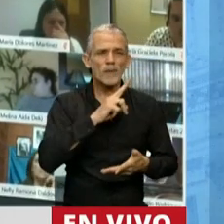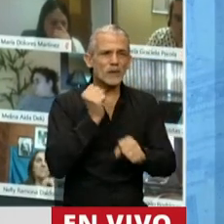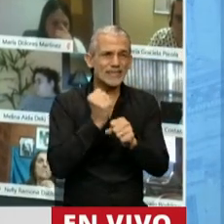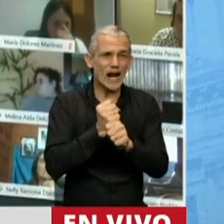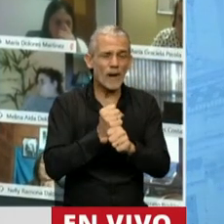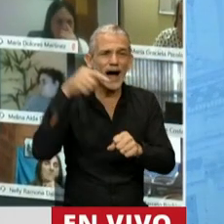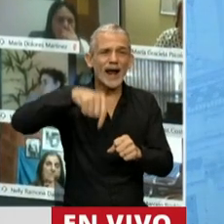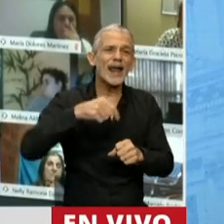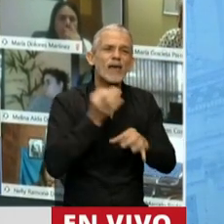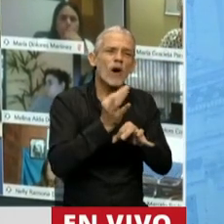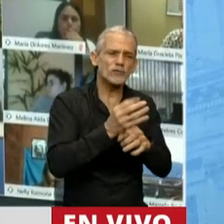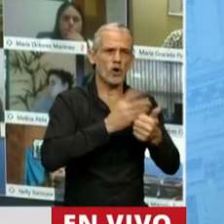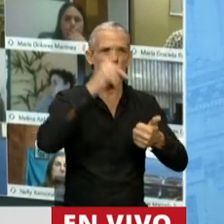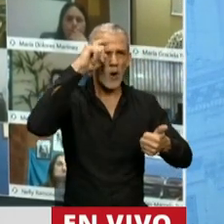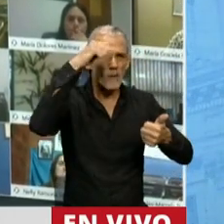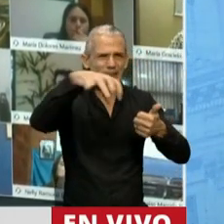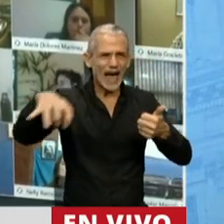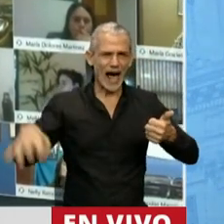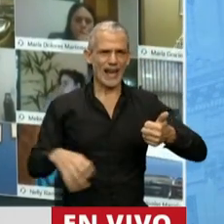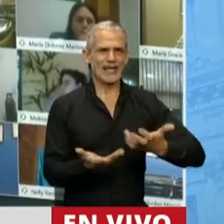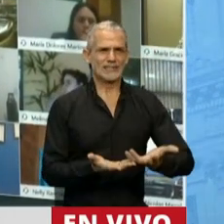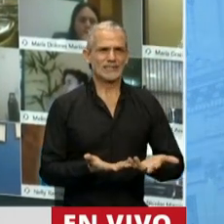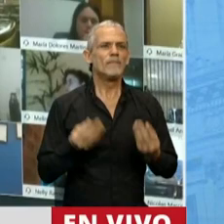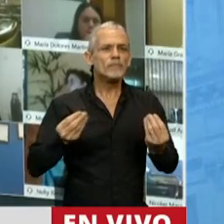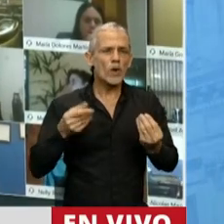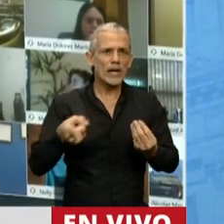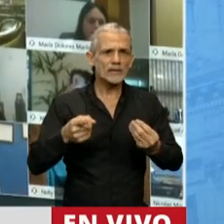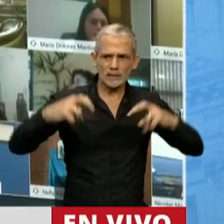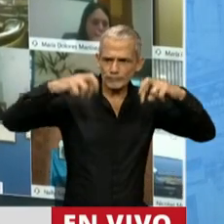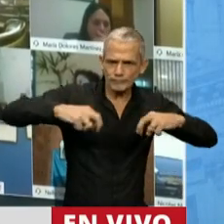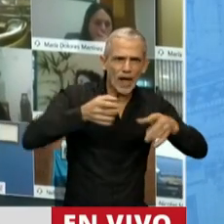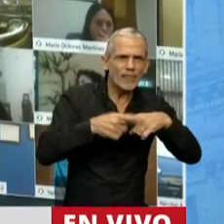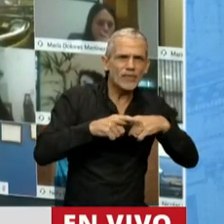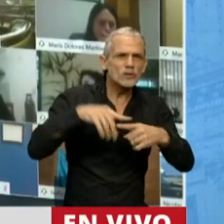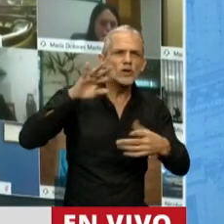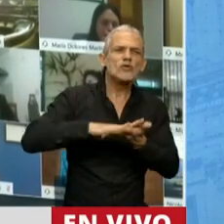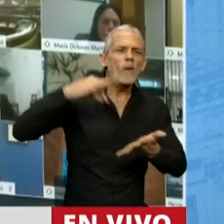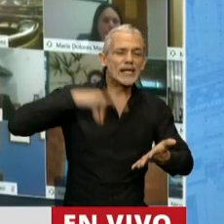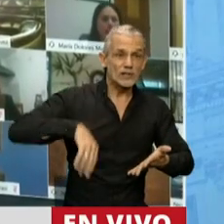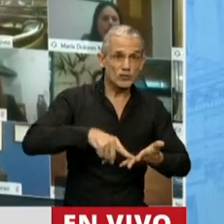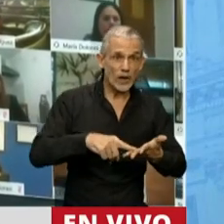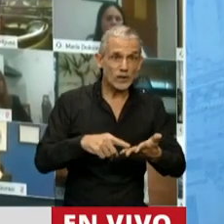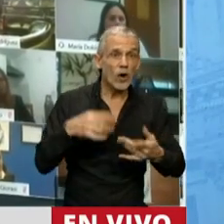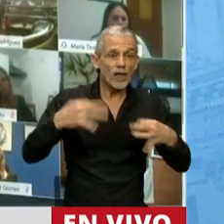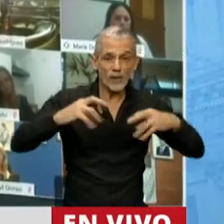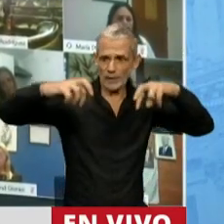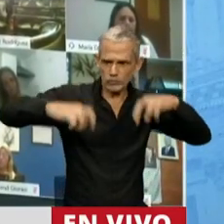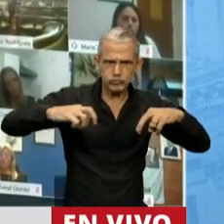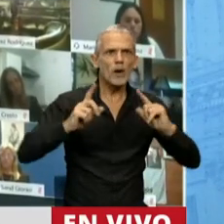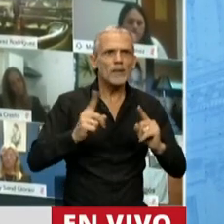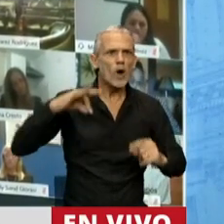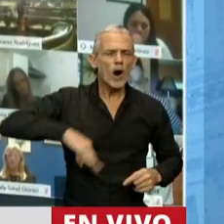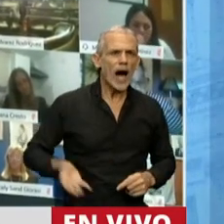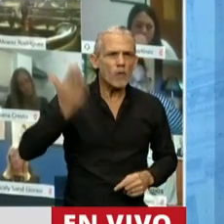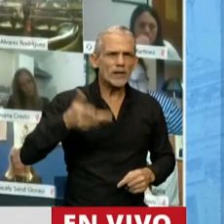de la educación, de la salud. ¿Por qué esa paritaria no la tienen el conjunto de los trabajadores y trabajadoras? ¿Por qué no se